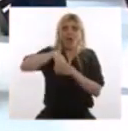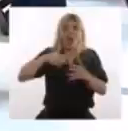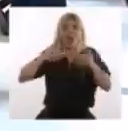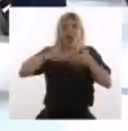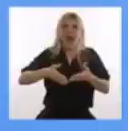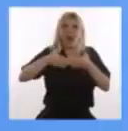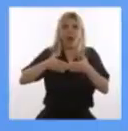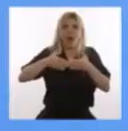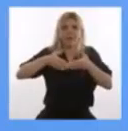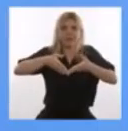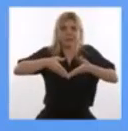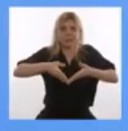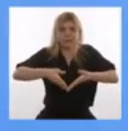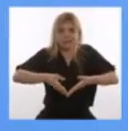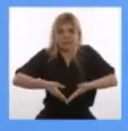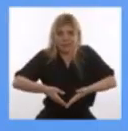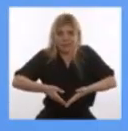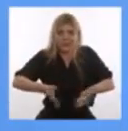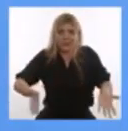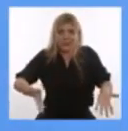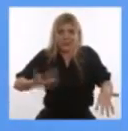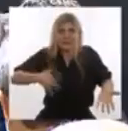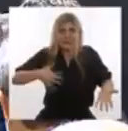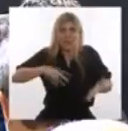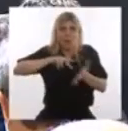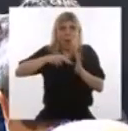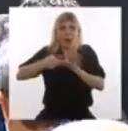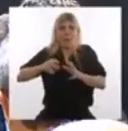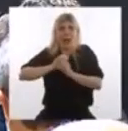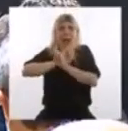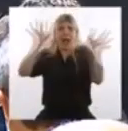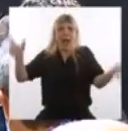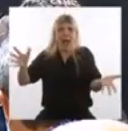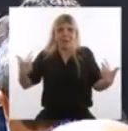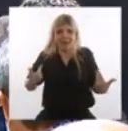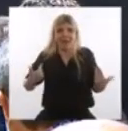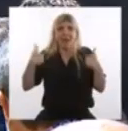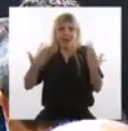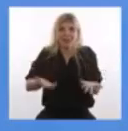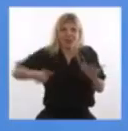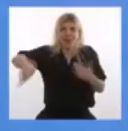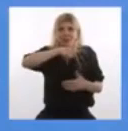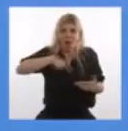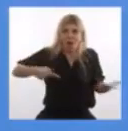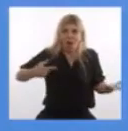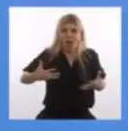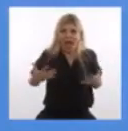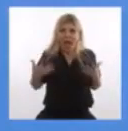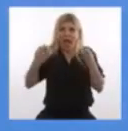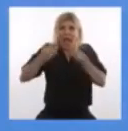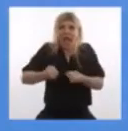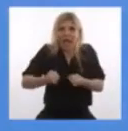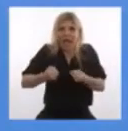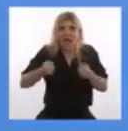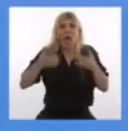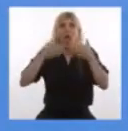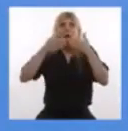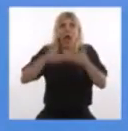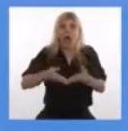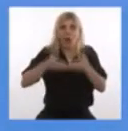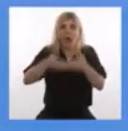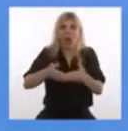capaces de tapar agujeros y no de hacer agujeros en el fondo del barco.